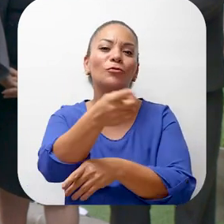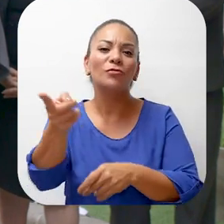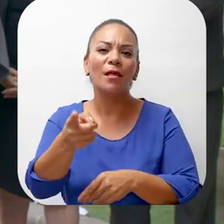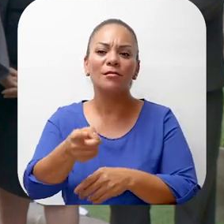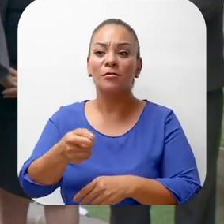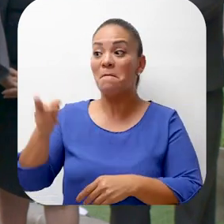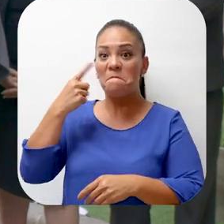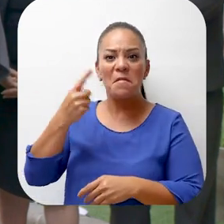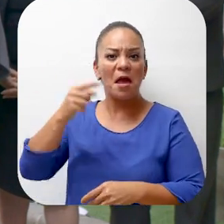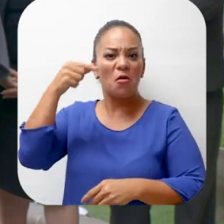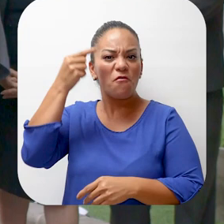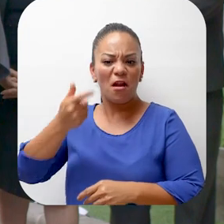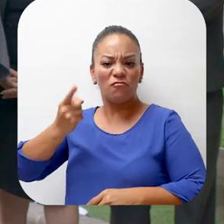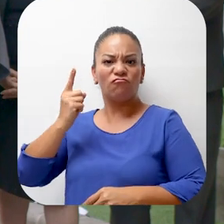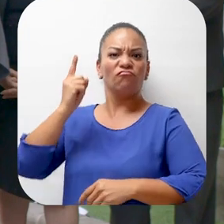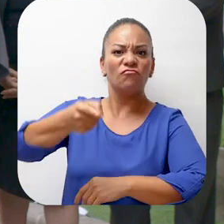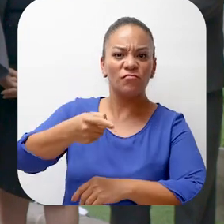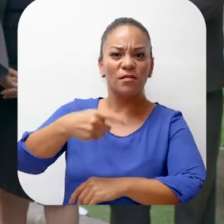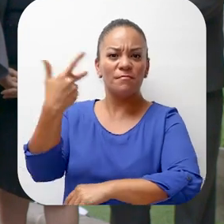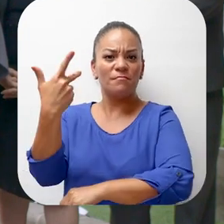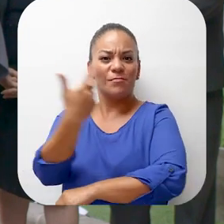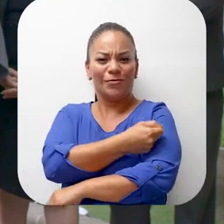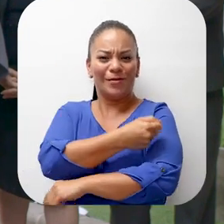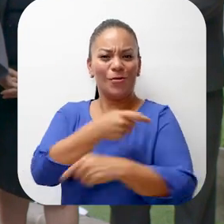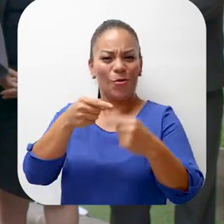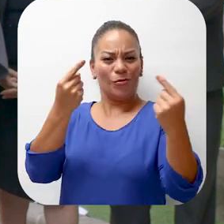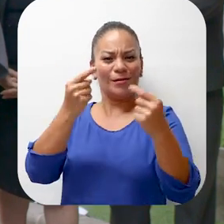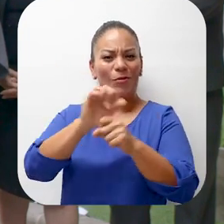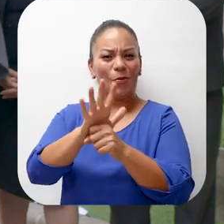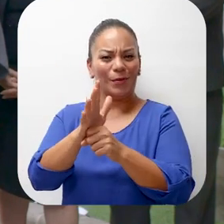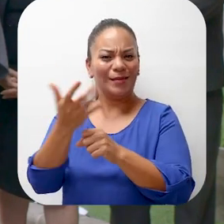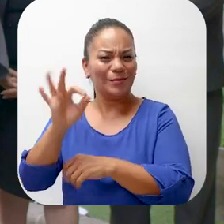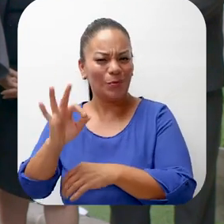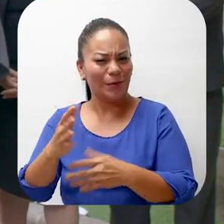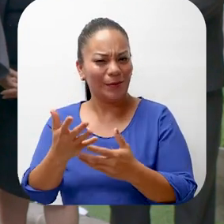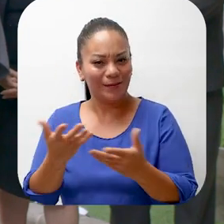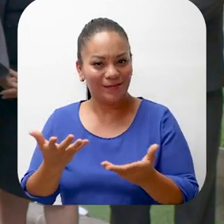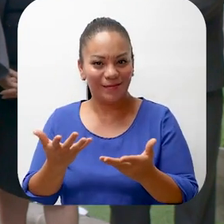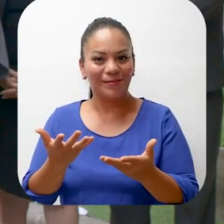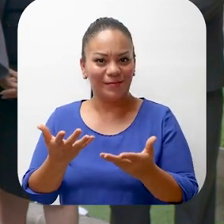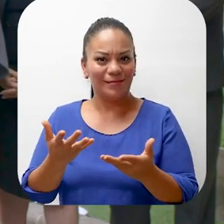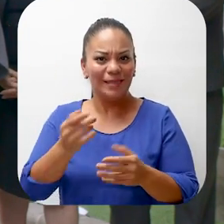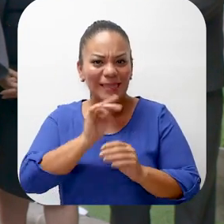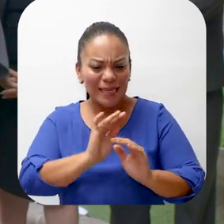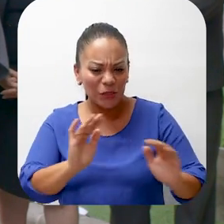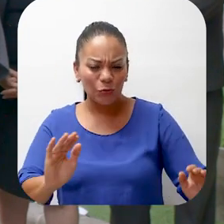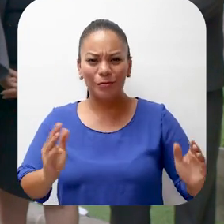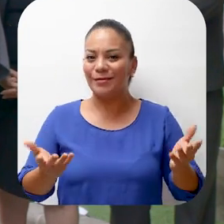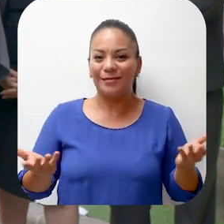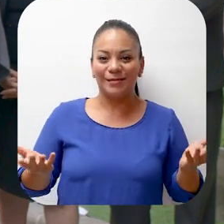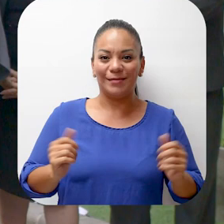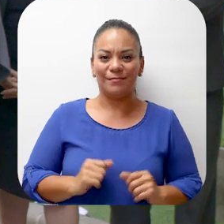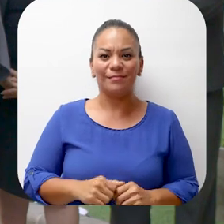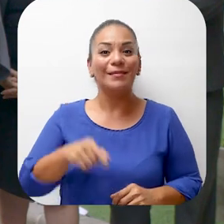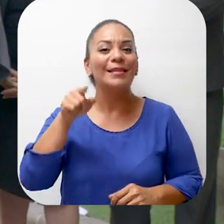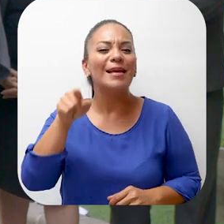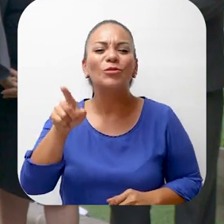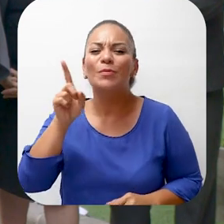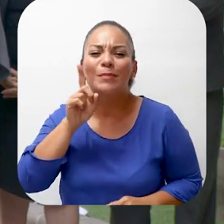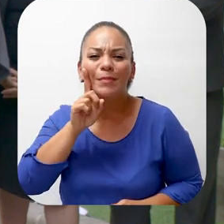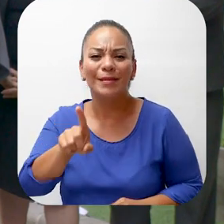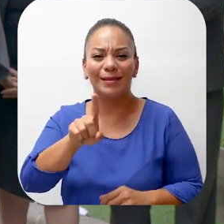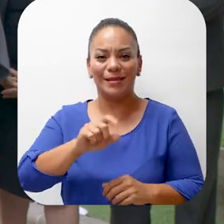forzar la vacunación contra el COVID-19 en los niños pequeños de este país.